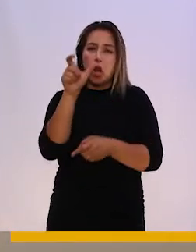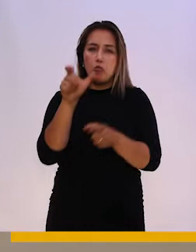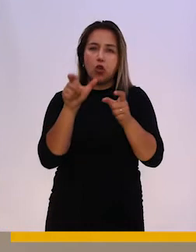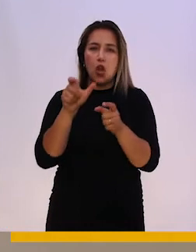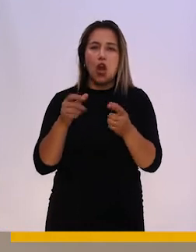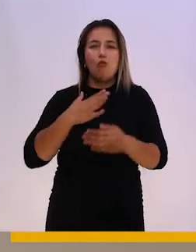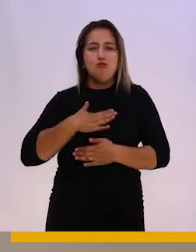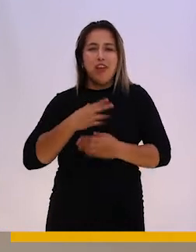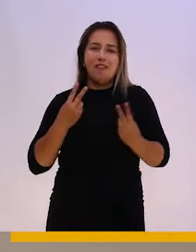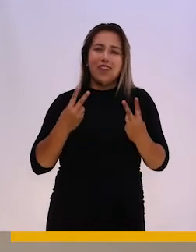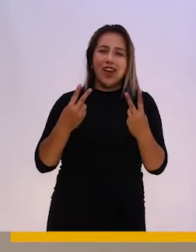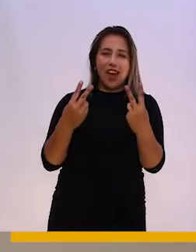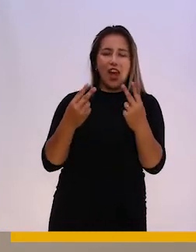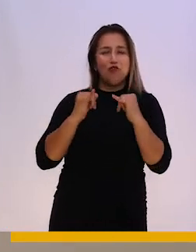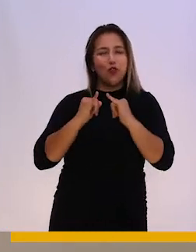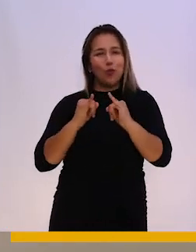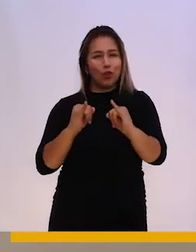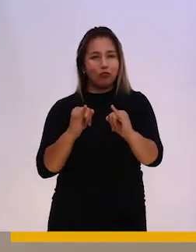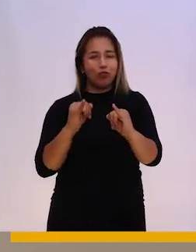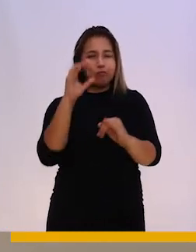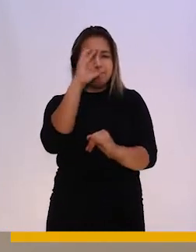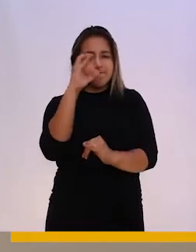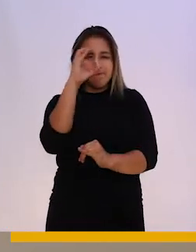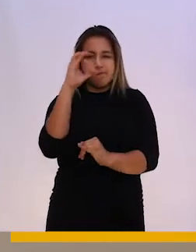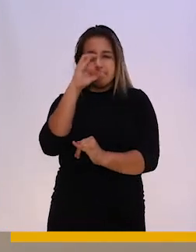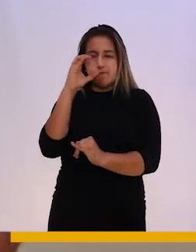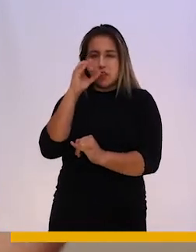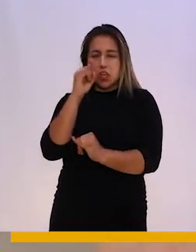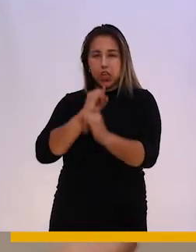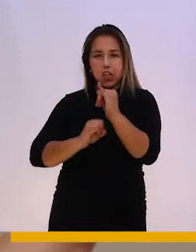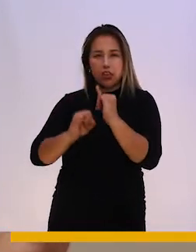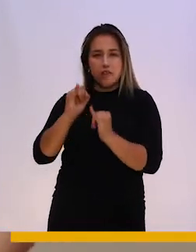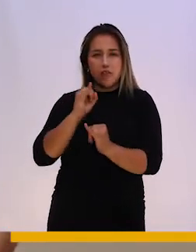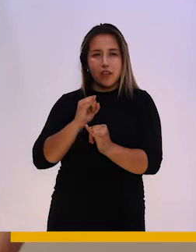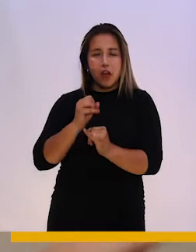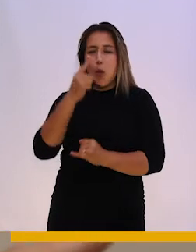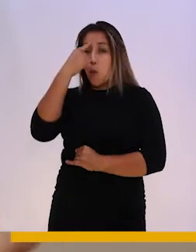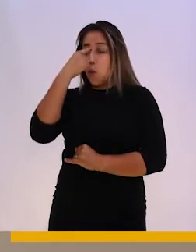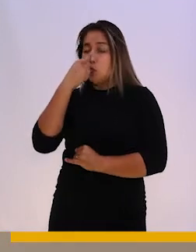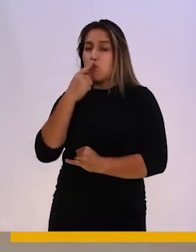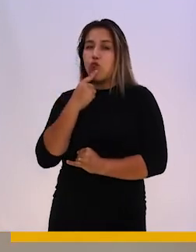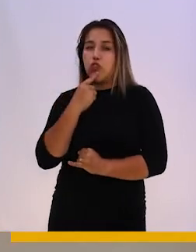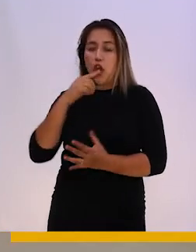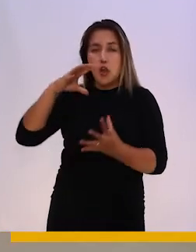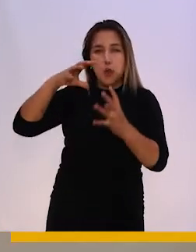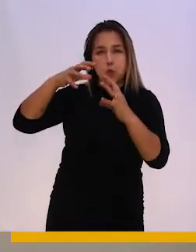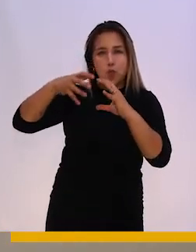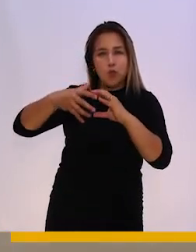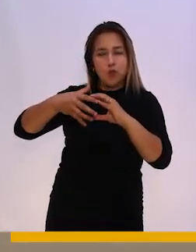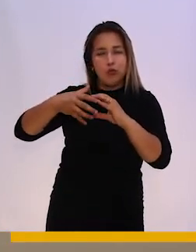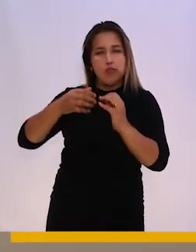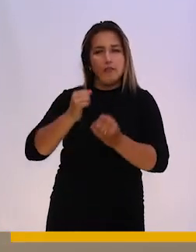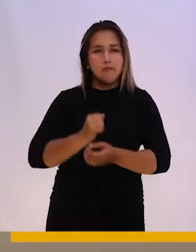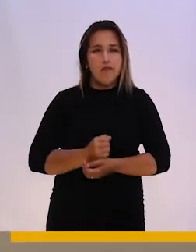internet, ya sea viajar por medio de museos interactivos, en el mundo, dentro de nuestro país. Una persona que le